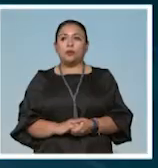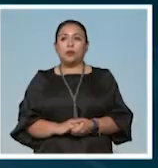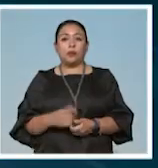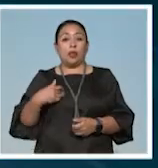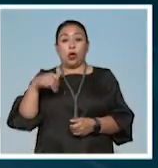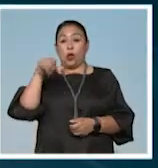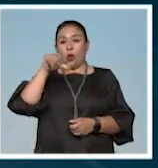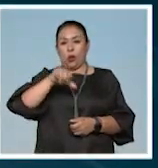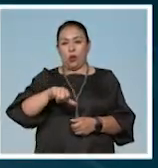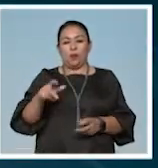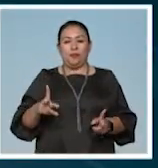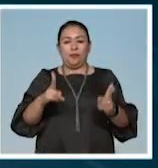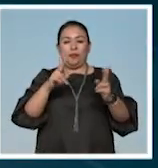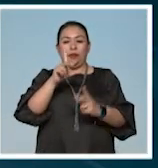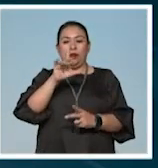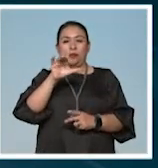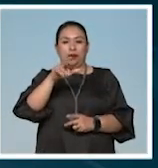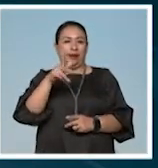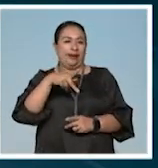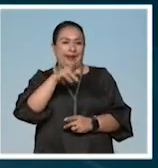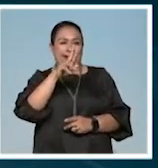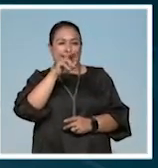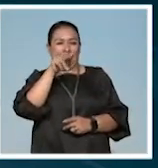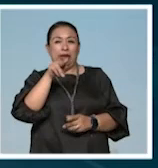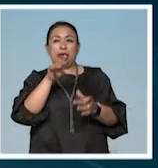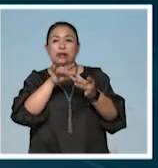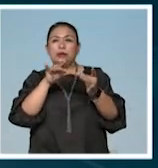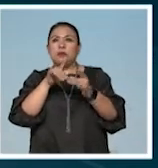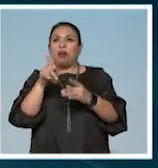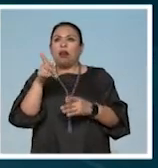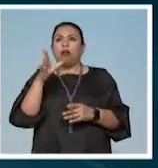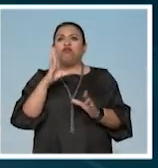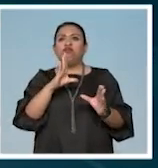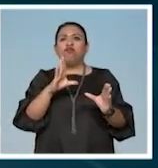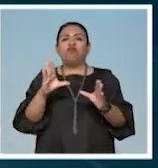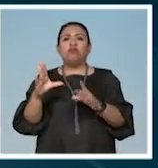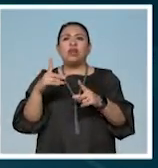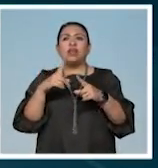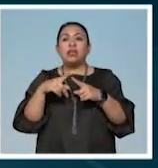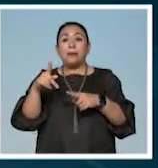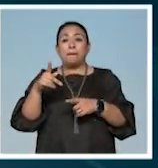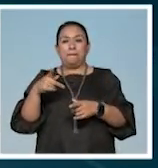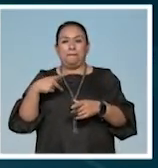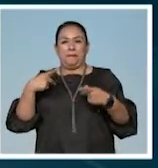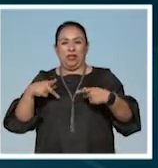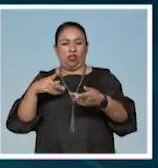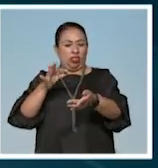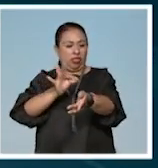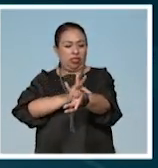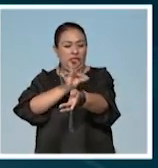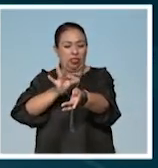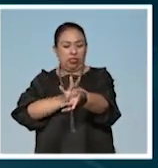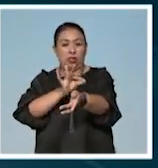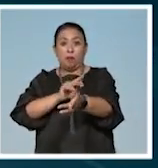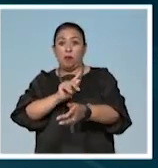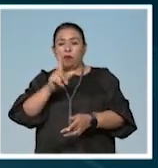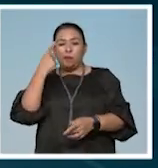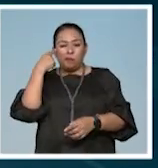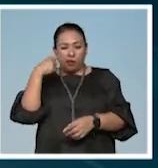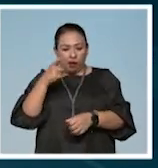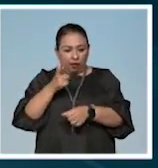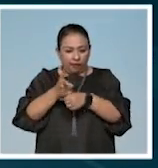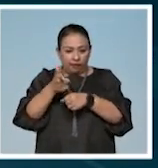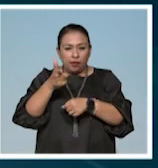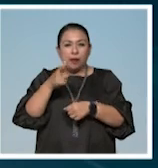Hoy en Liminal, Karen Rivera nos platica de la capacitación que recibieron tatuadores profesionales para detectar